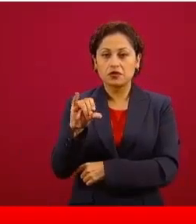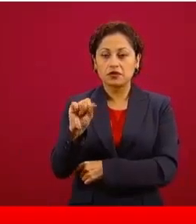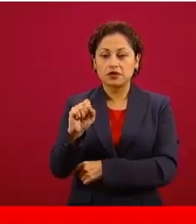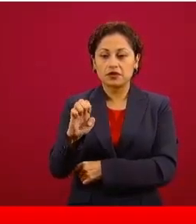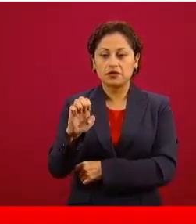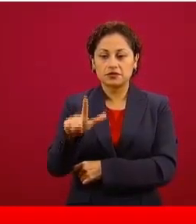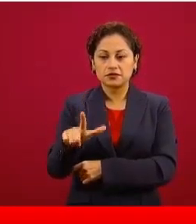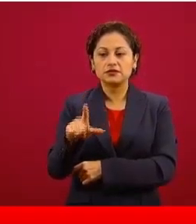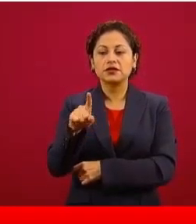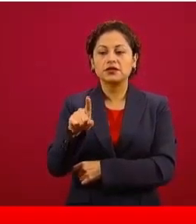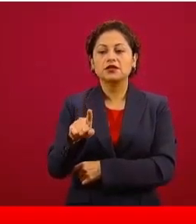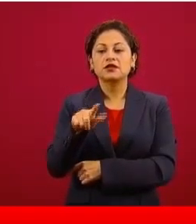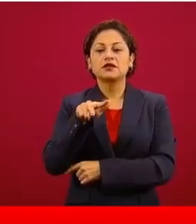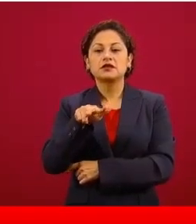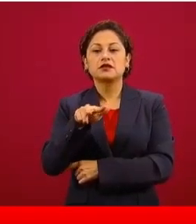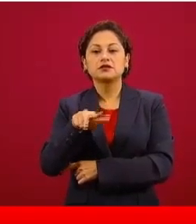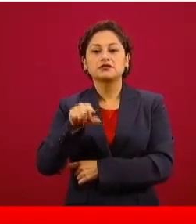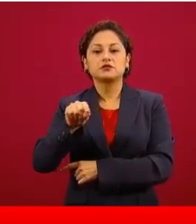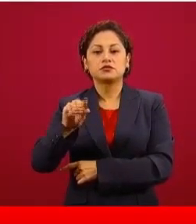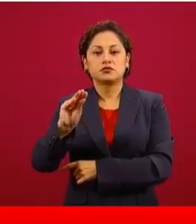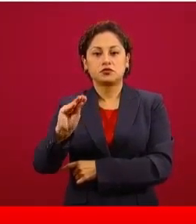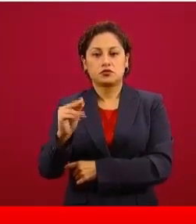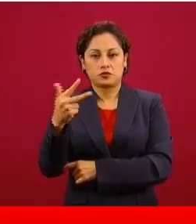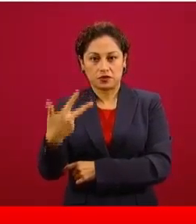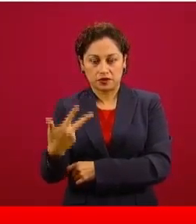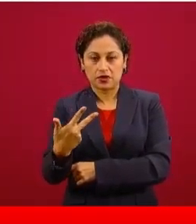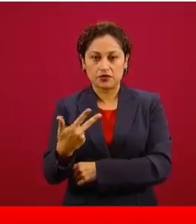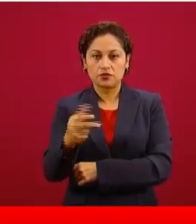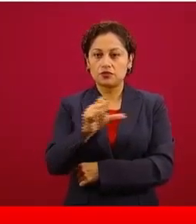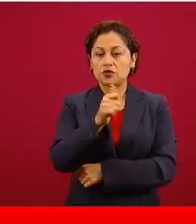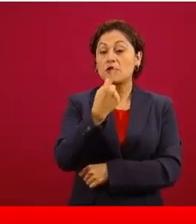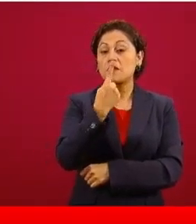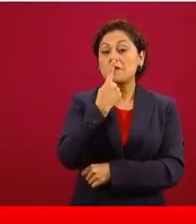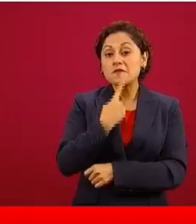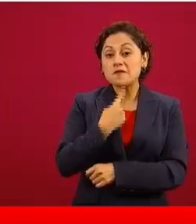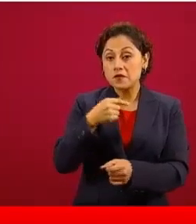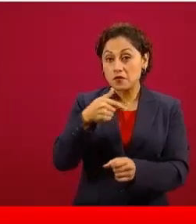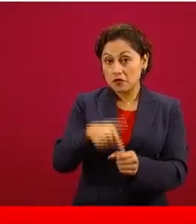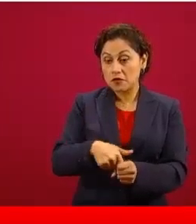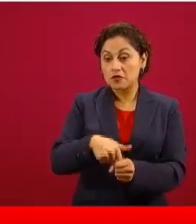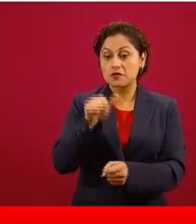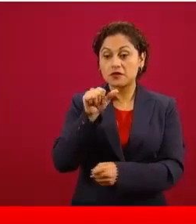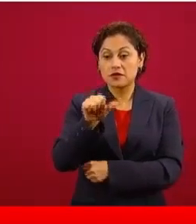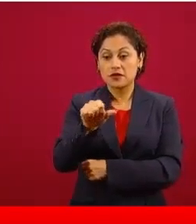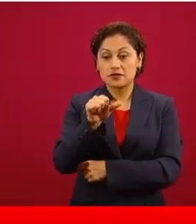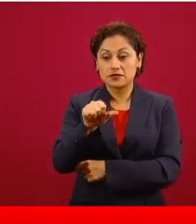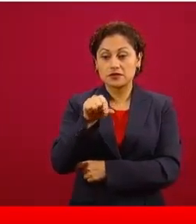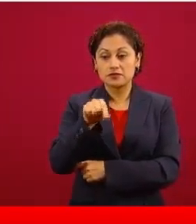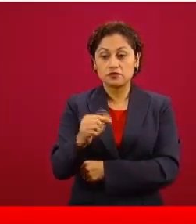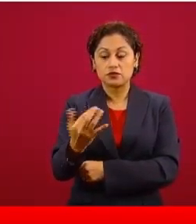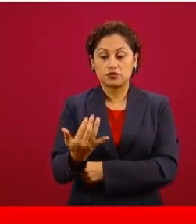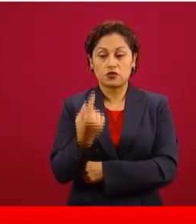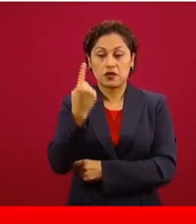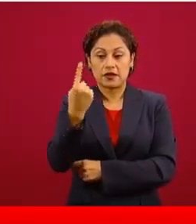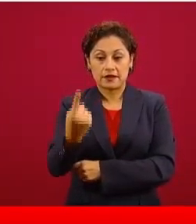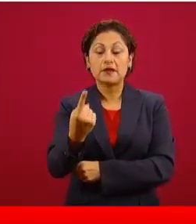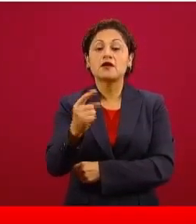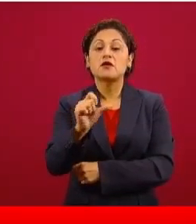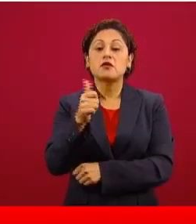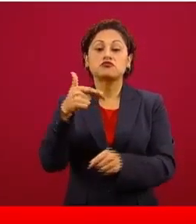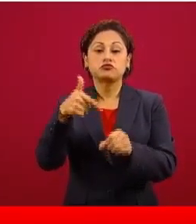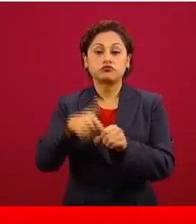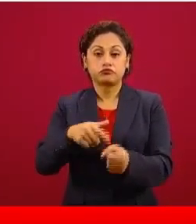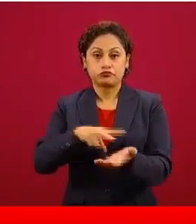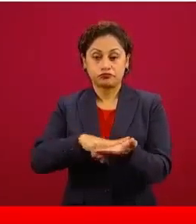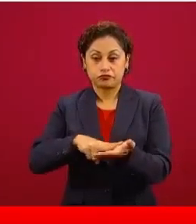.98, el de la gasolina premium en 16 pesos 51 centavos y el de la regular en